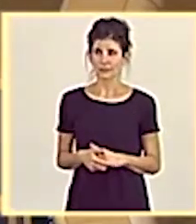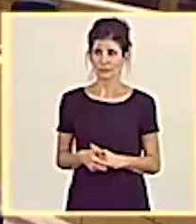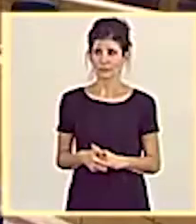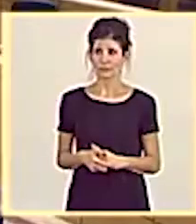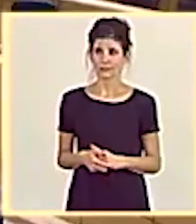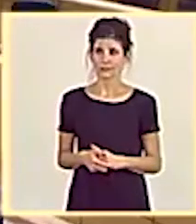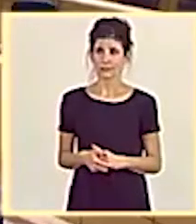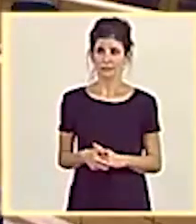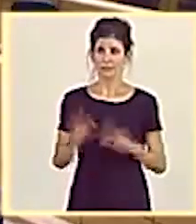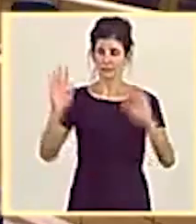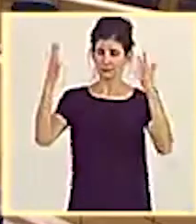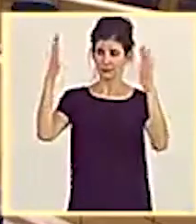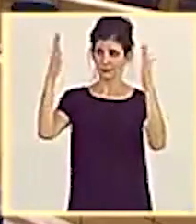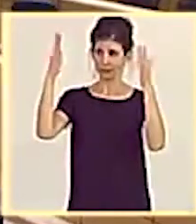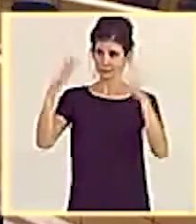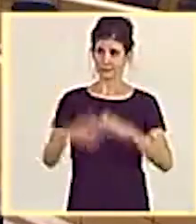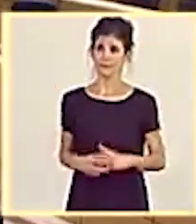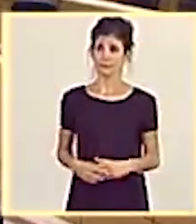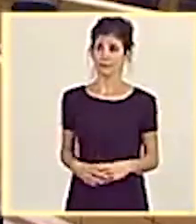Aplausos